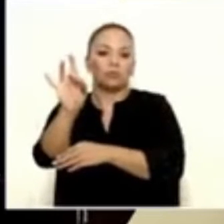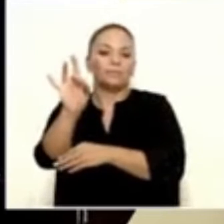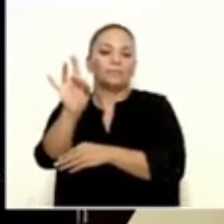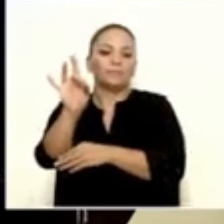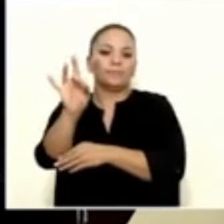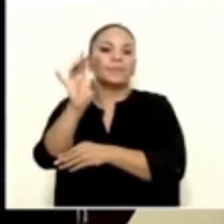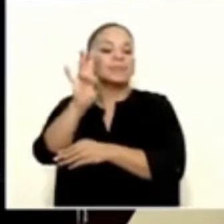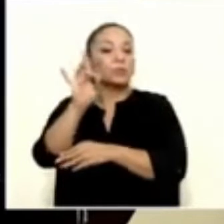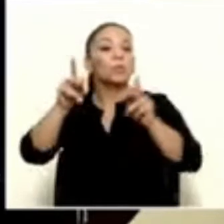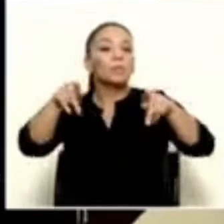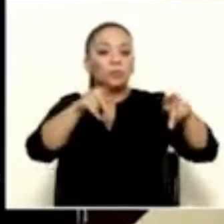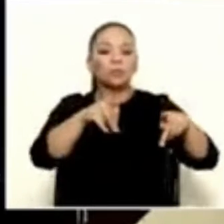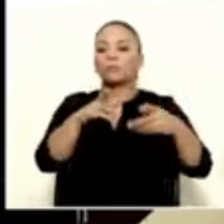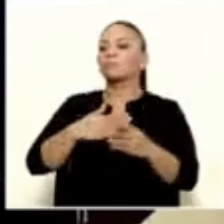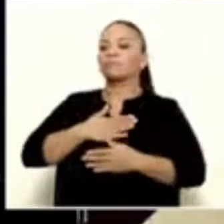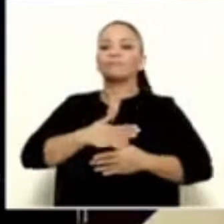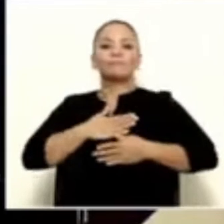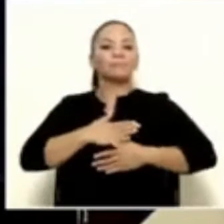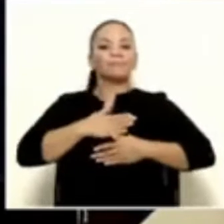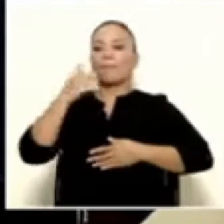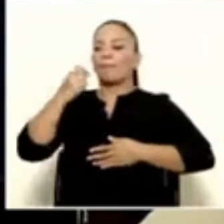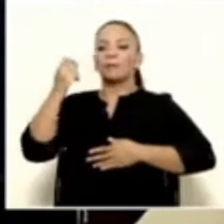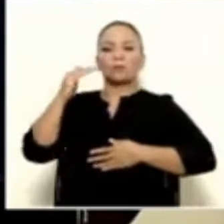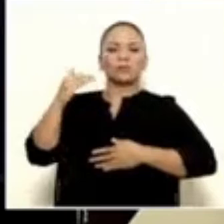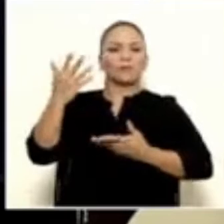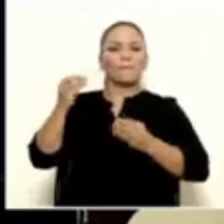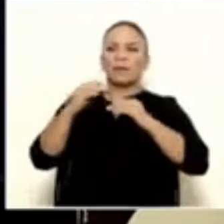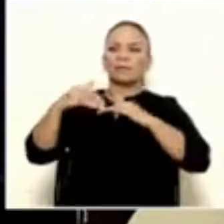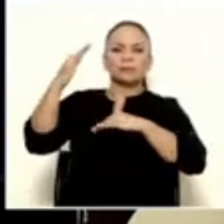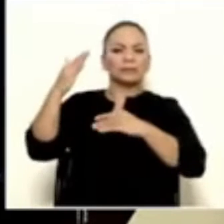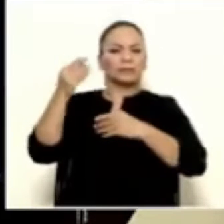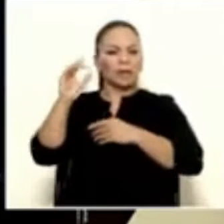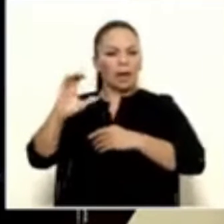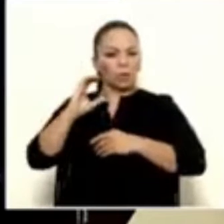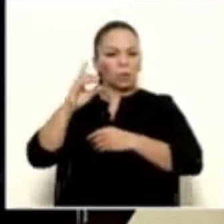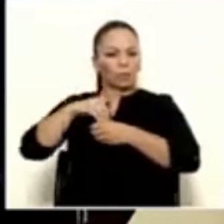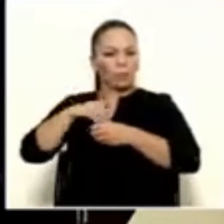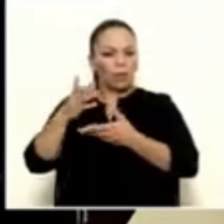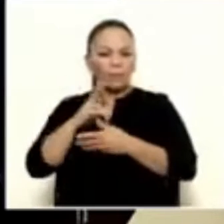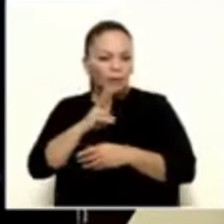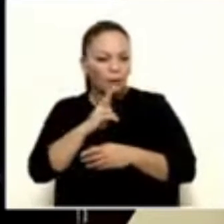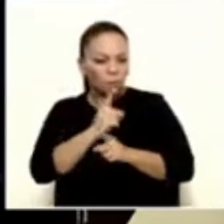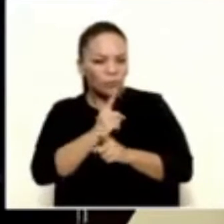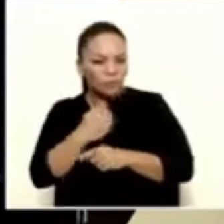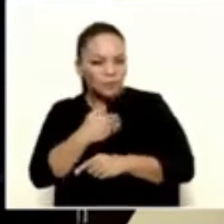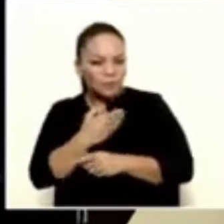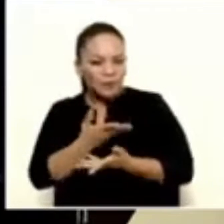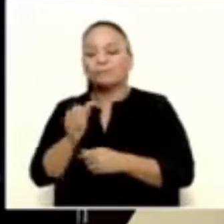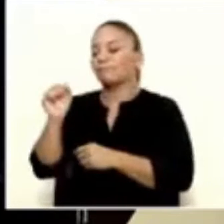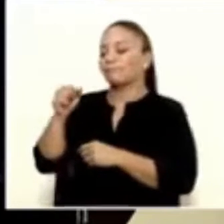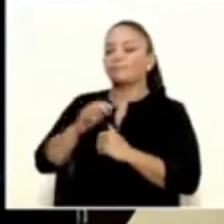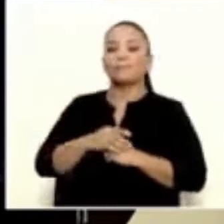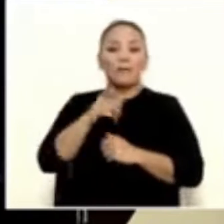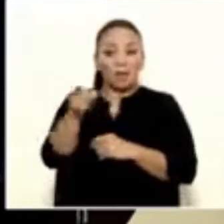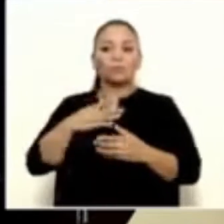gozan de pensiones de lujo más altas que el salario de un diputado. Es correcto, ministra, ¿verdad? Y que los